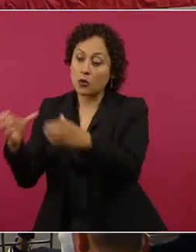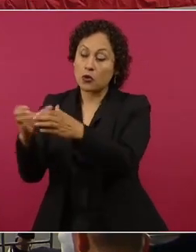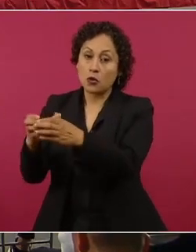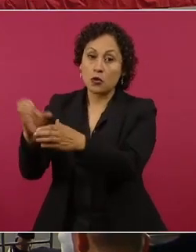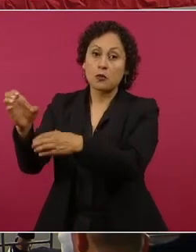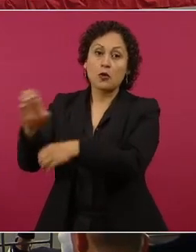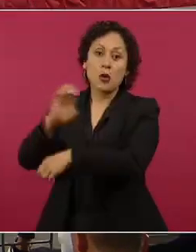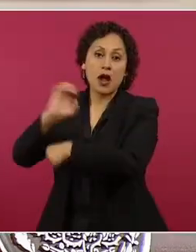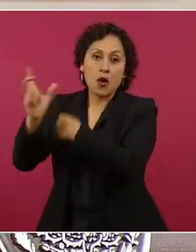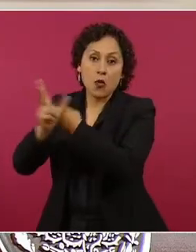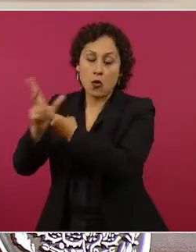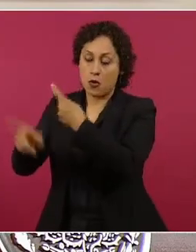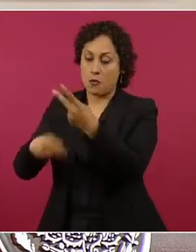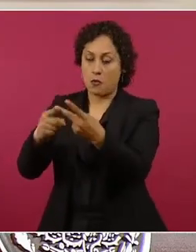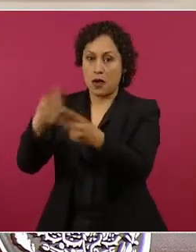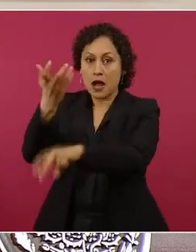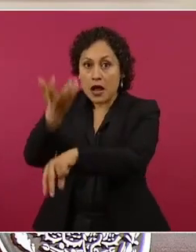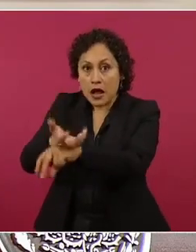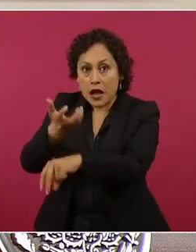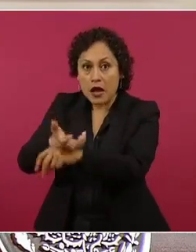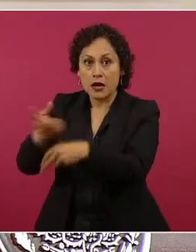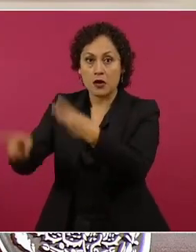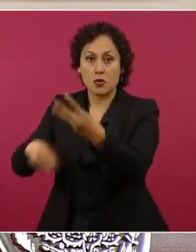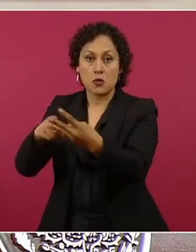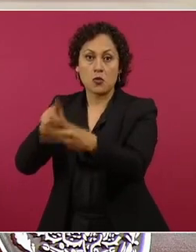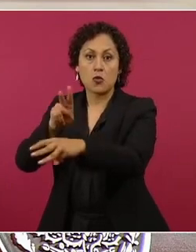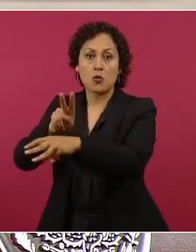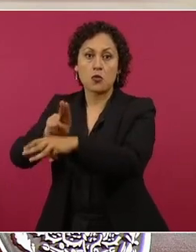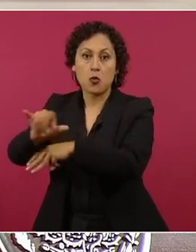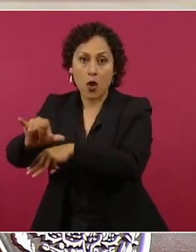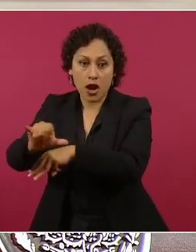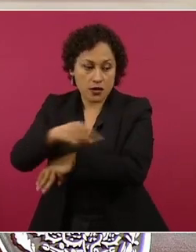sólo pasaba un equipo y le ganamos a los tres.